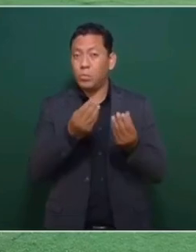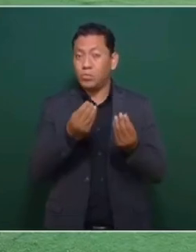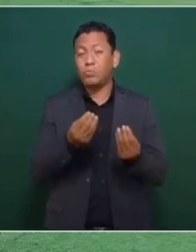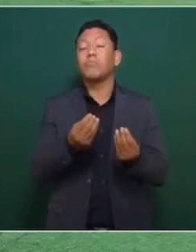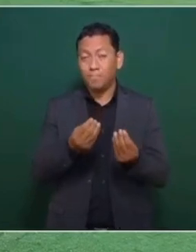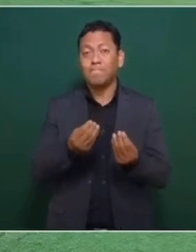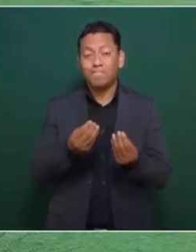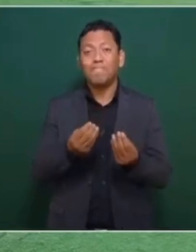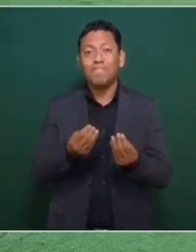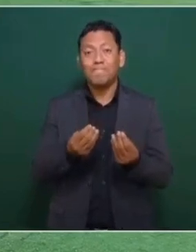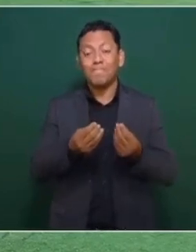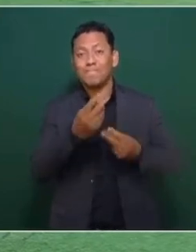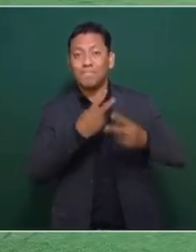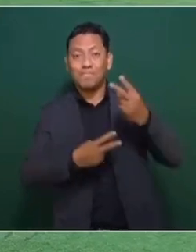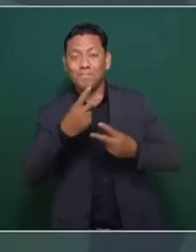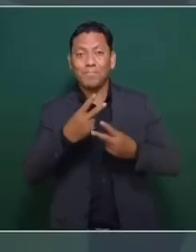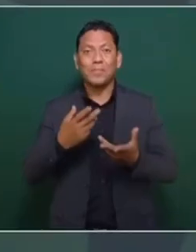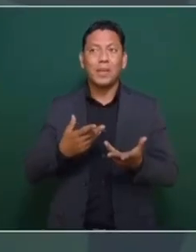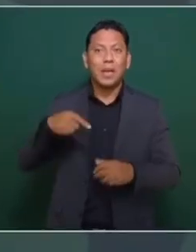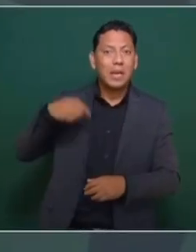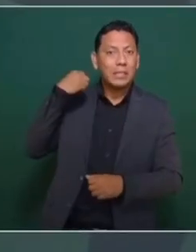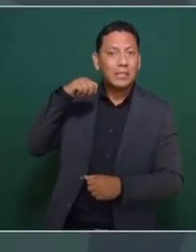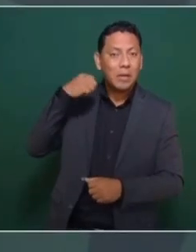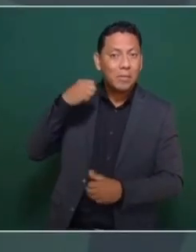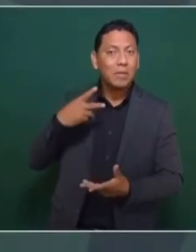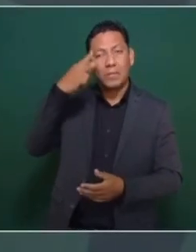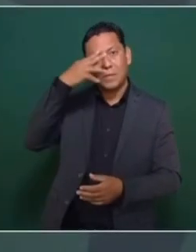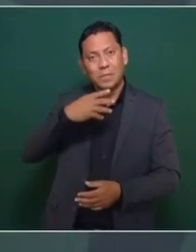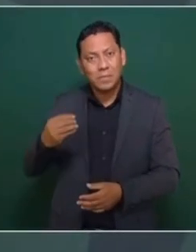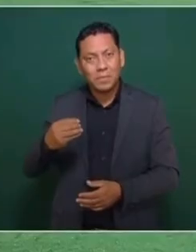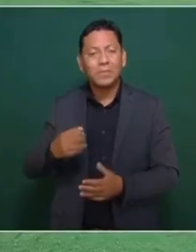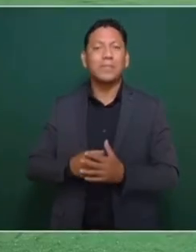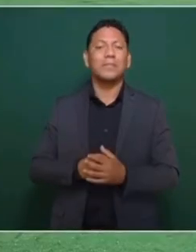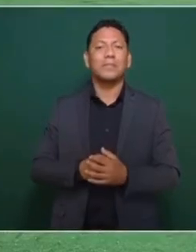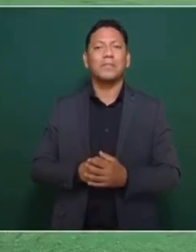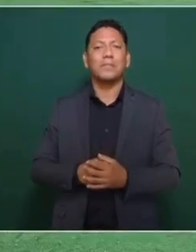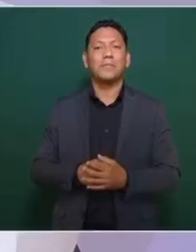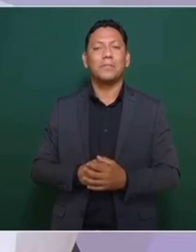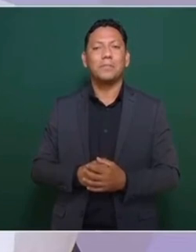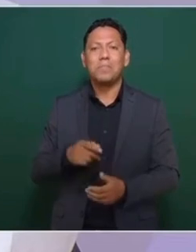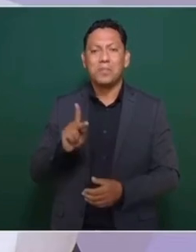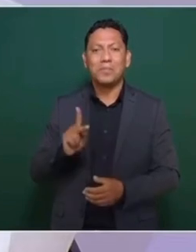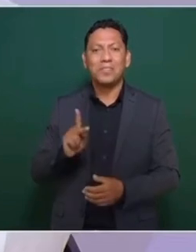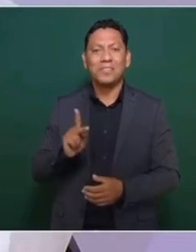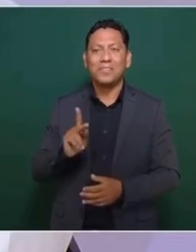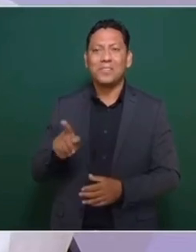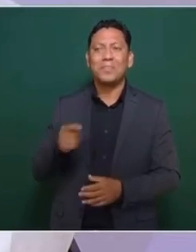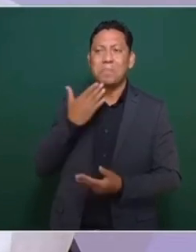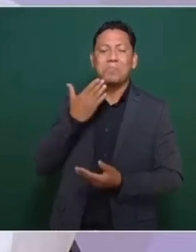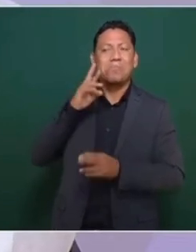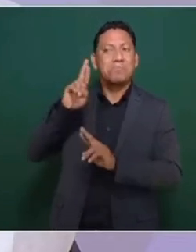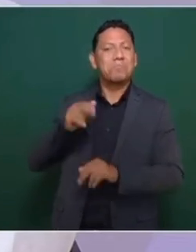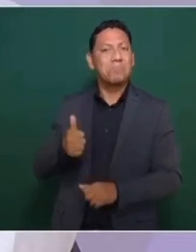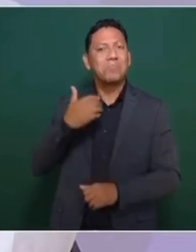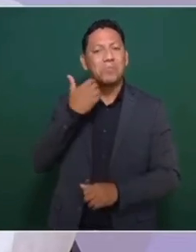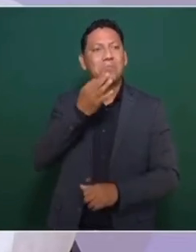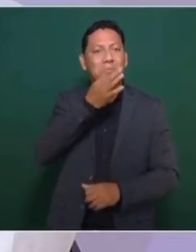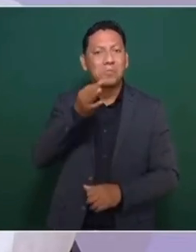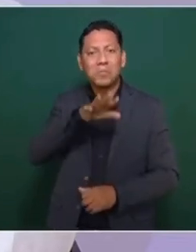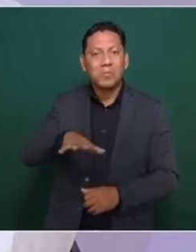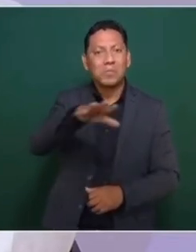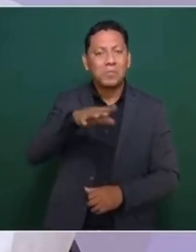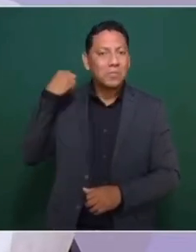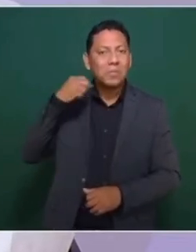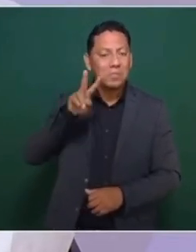Si no, vendría aquí a Villahermosa a acusarlo, pero vengo al contrario, a decirle a los paisanos